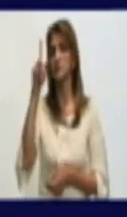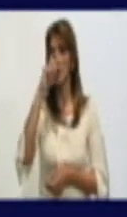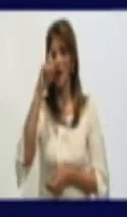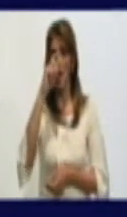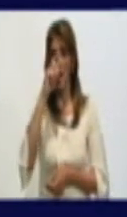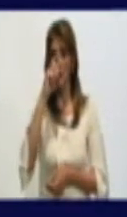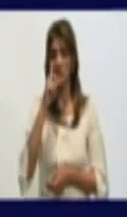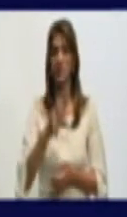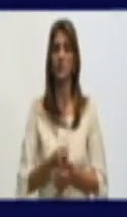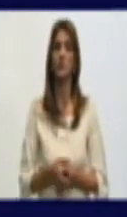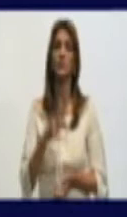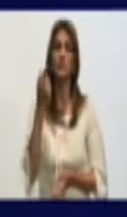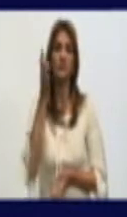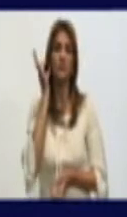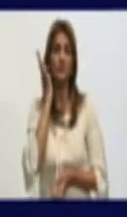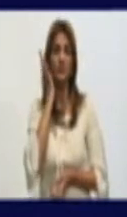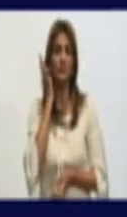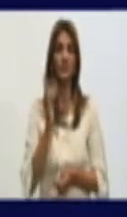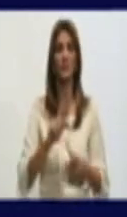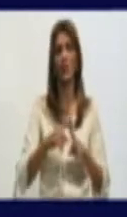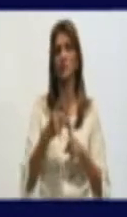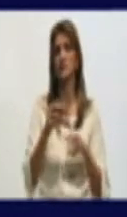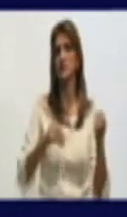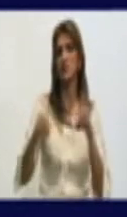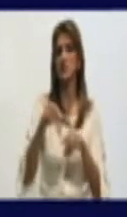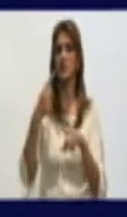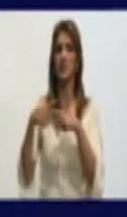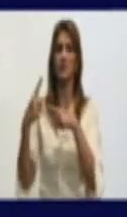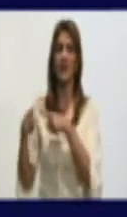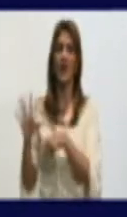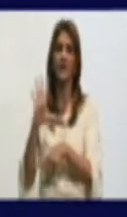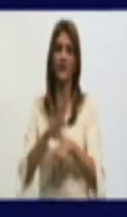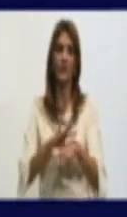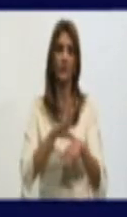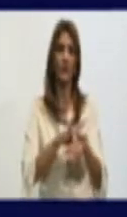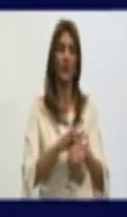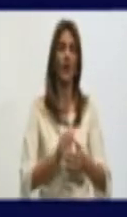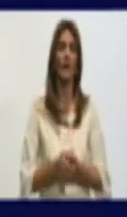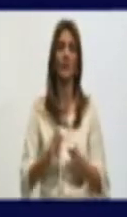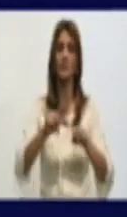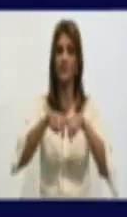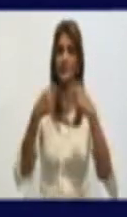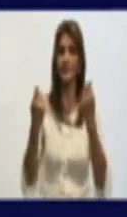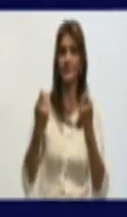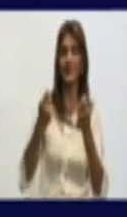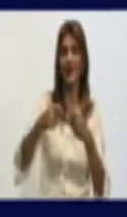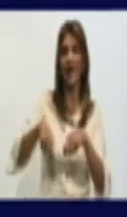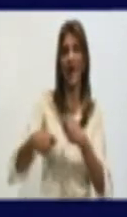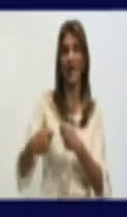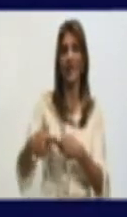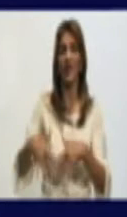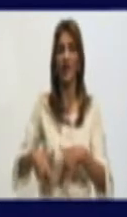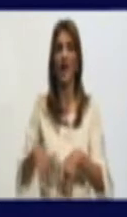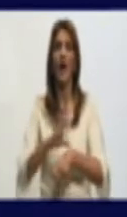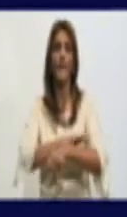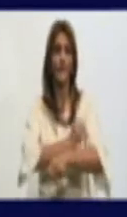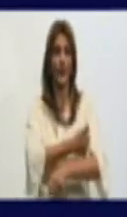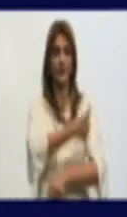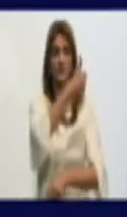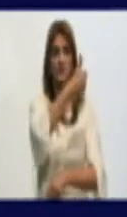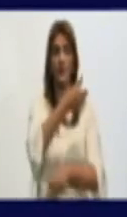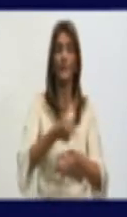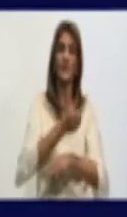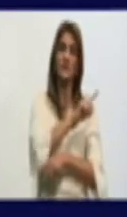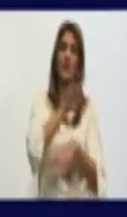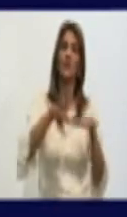con antecedentes de hipertensión arterial. Una paciente encamada productora una fractura de cadera que el pasado día 7